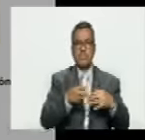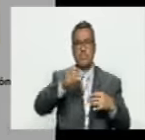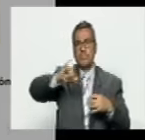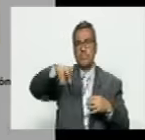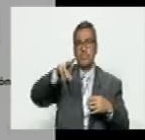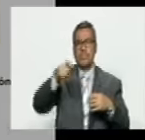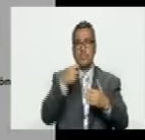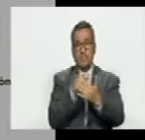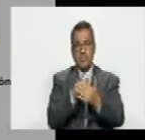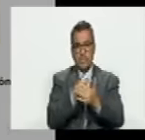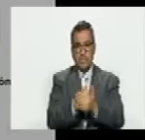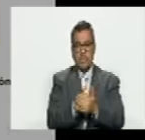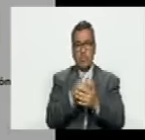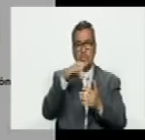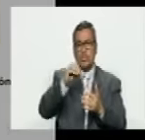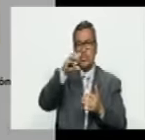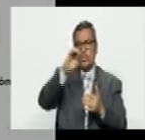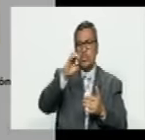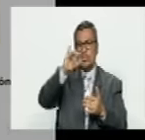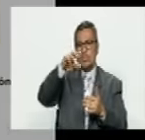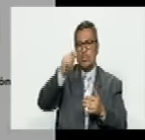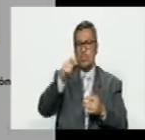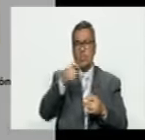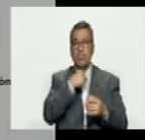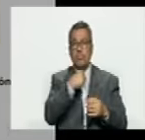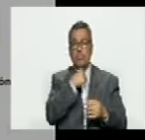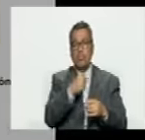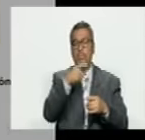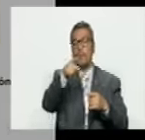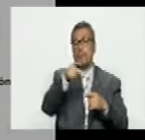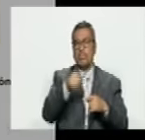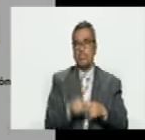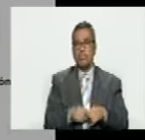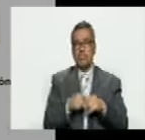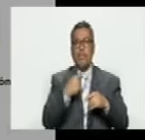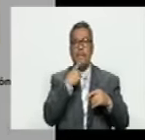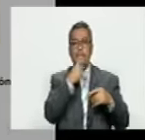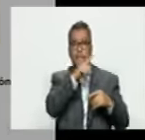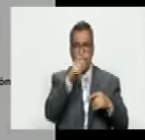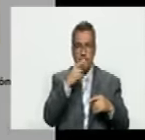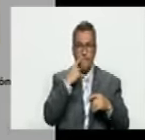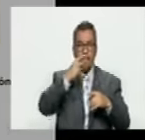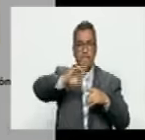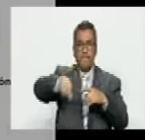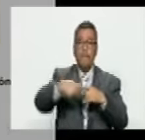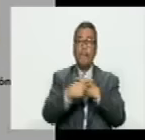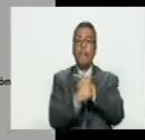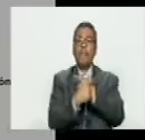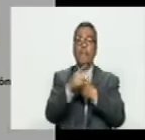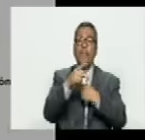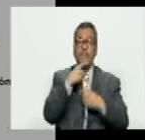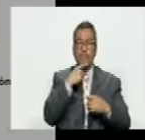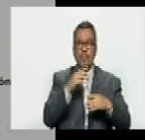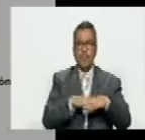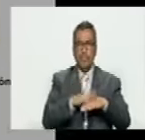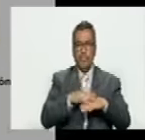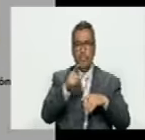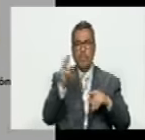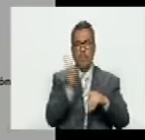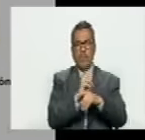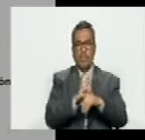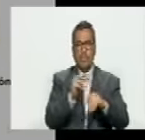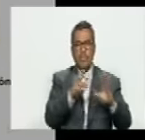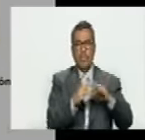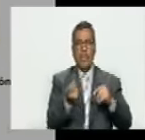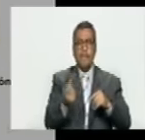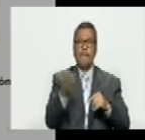recibe dinero de la USAID y este periodista de Freedom House entrevista a Juan Guaidó y le dice lo que va a contar rápido la parte más